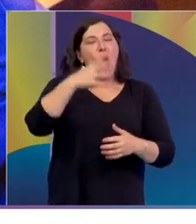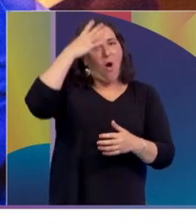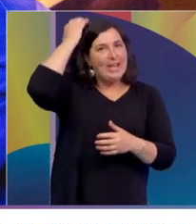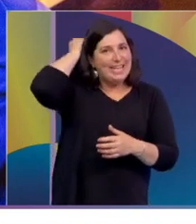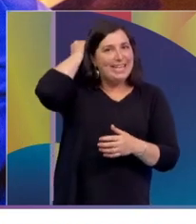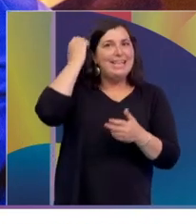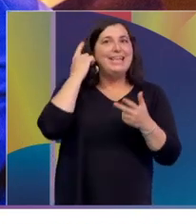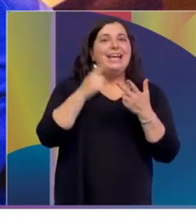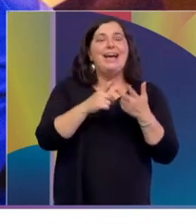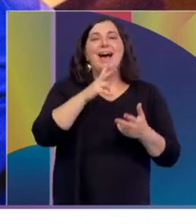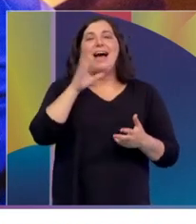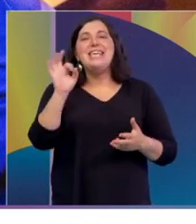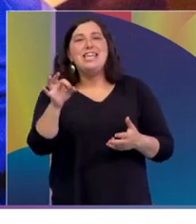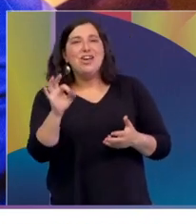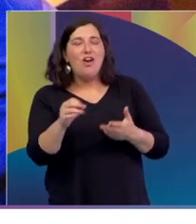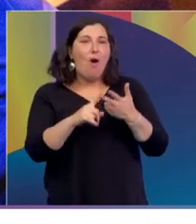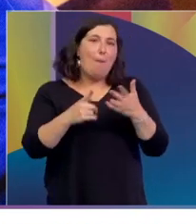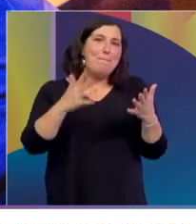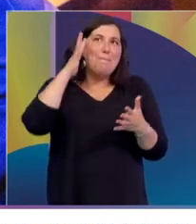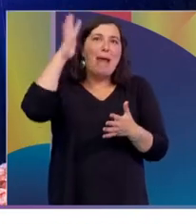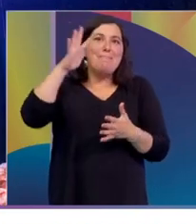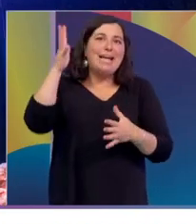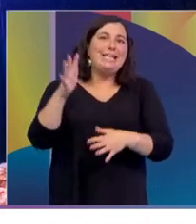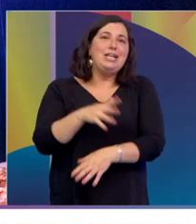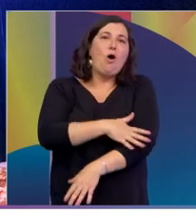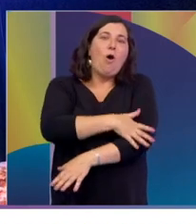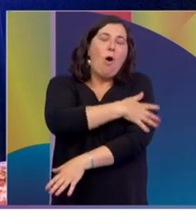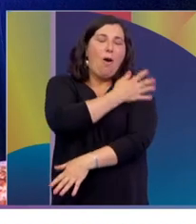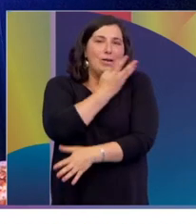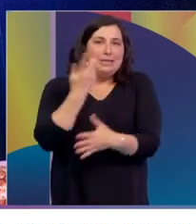hermosura, me imagino que emocionante fue ese momento. Exacto. Sí.